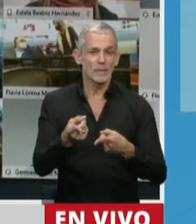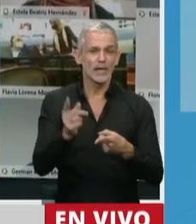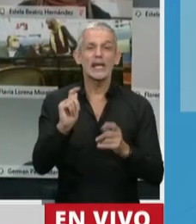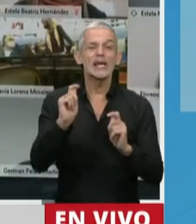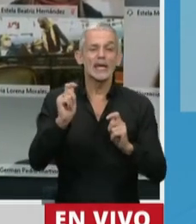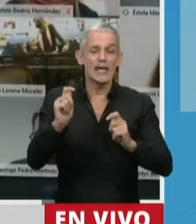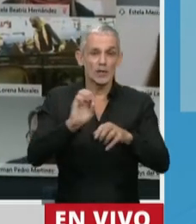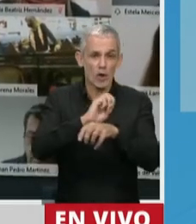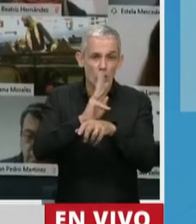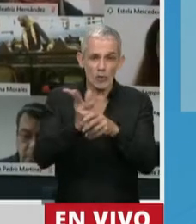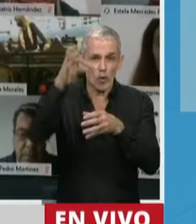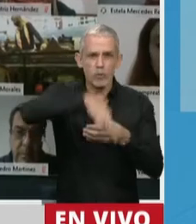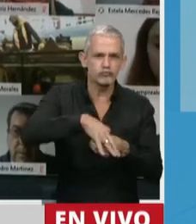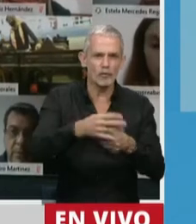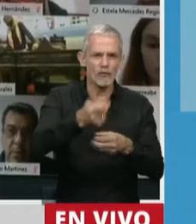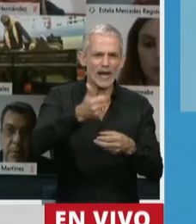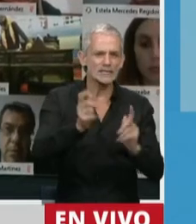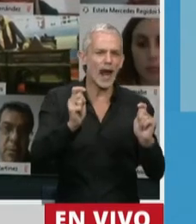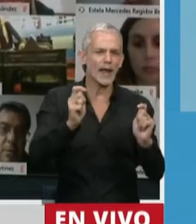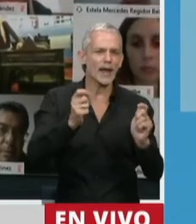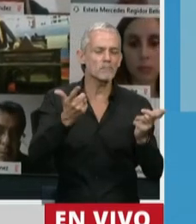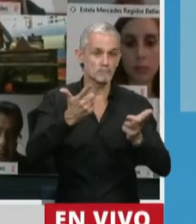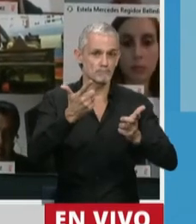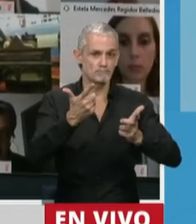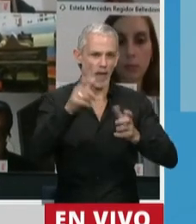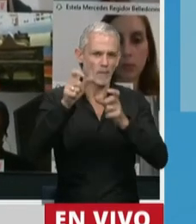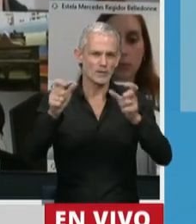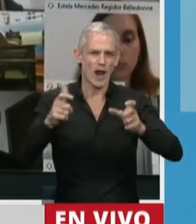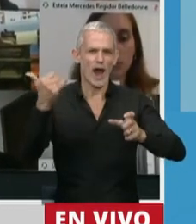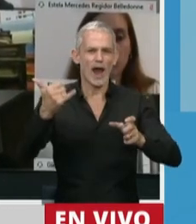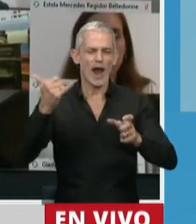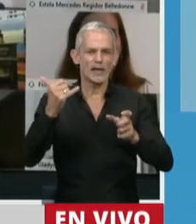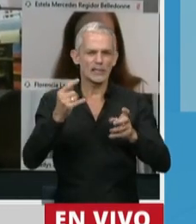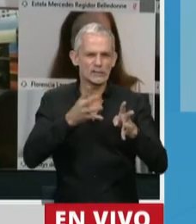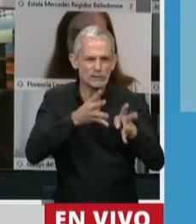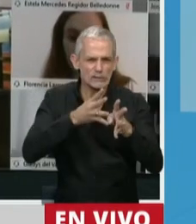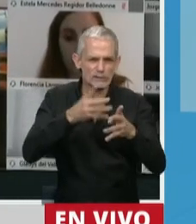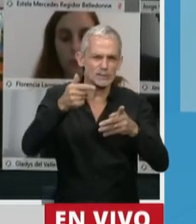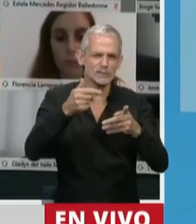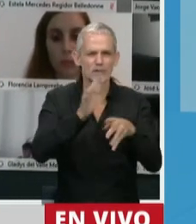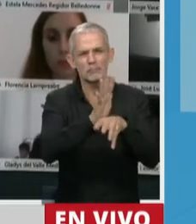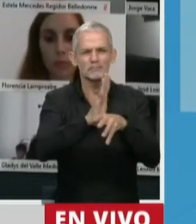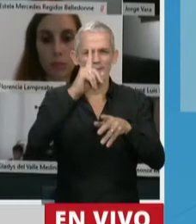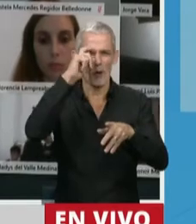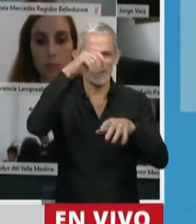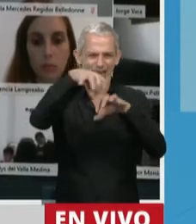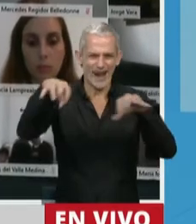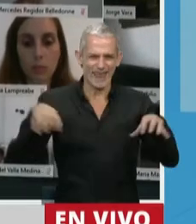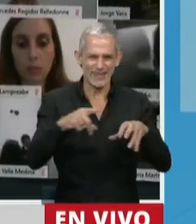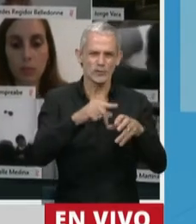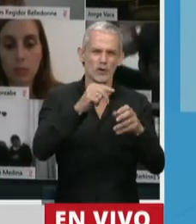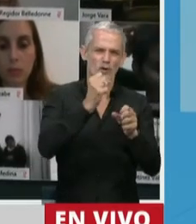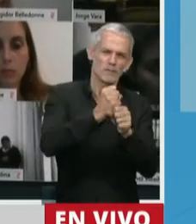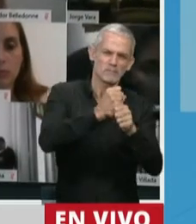lamentablemente, contra aquellos que están en la línea de combate cotidiano, como es el personal sanitario.